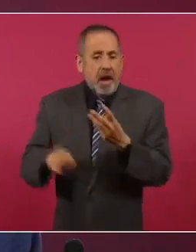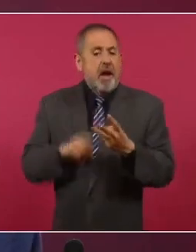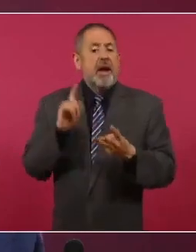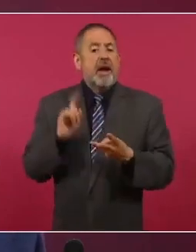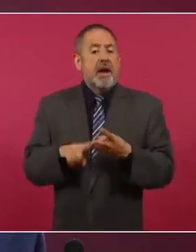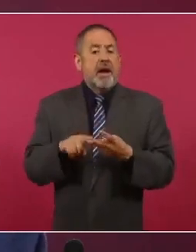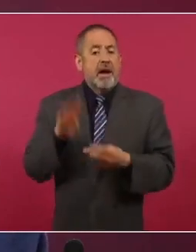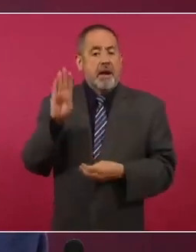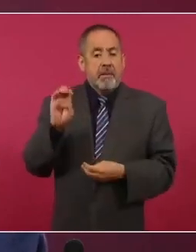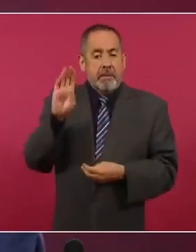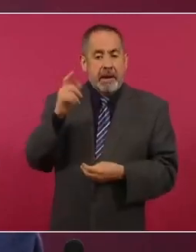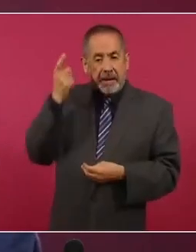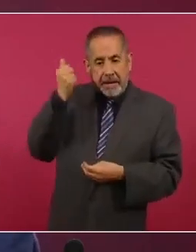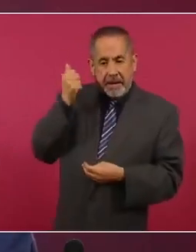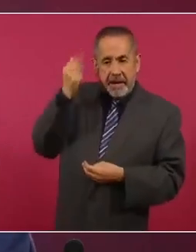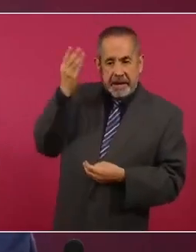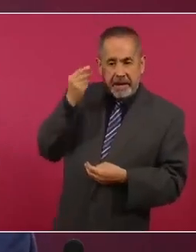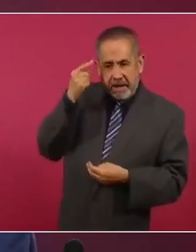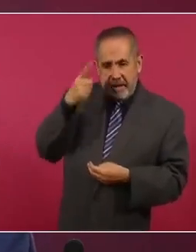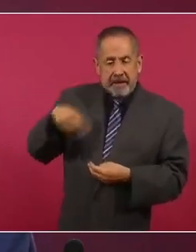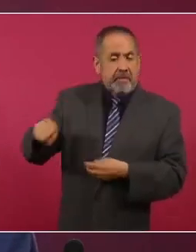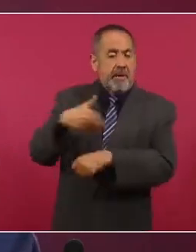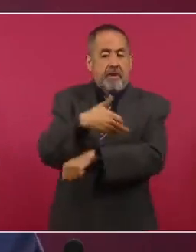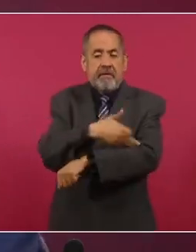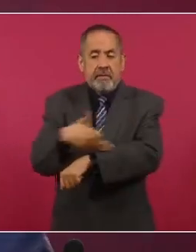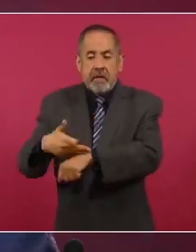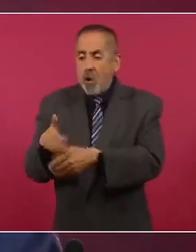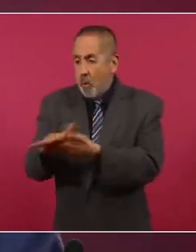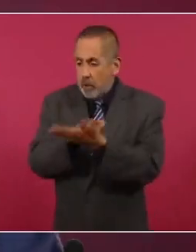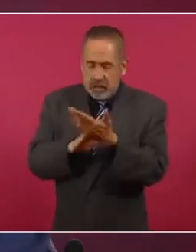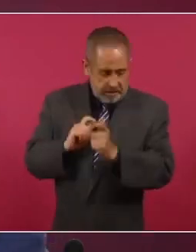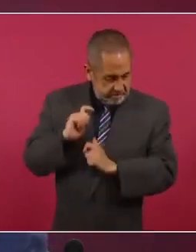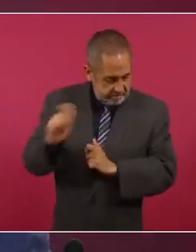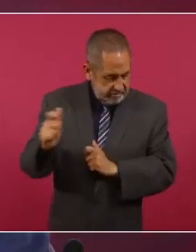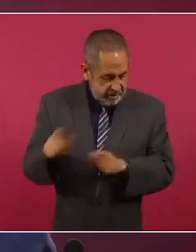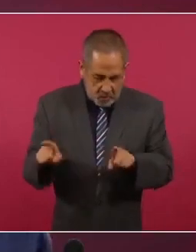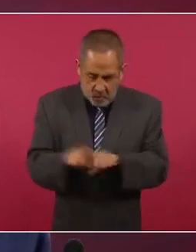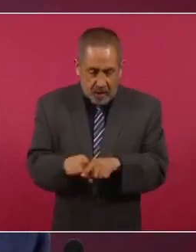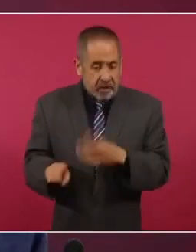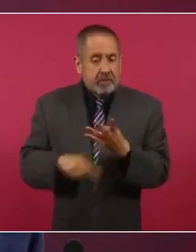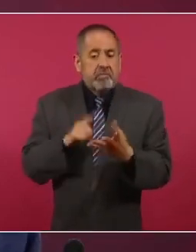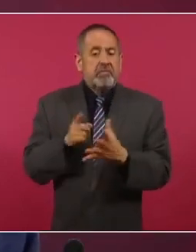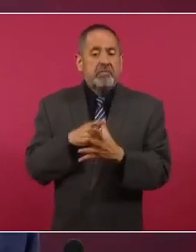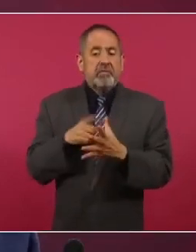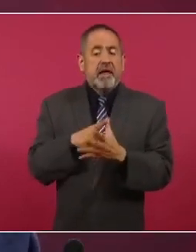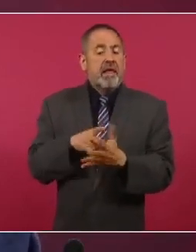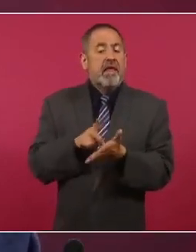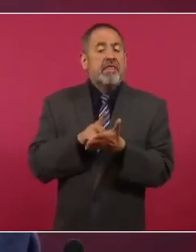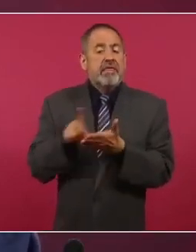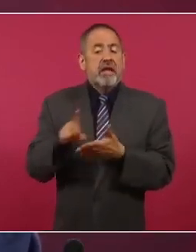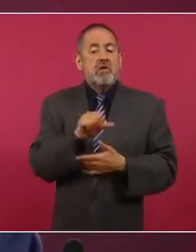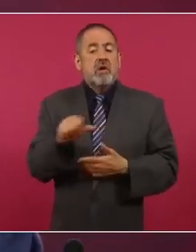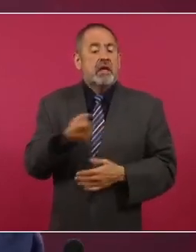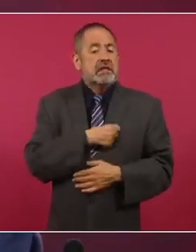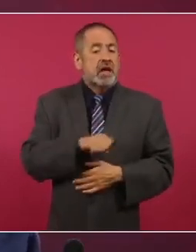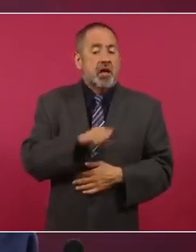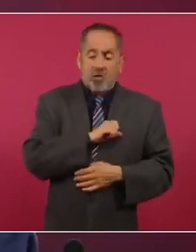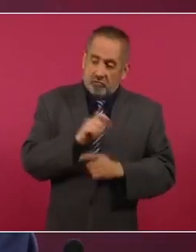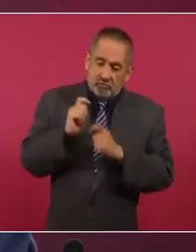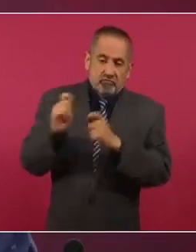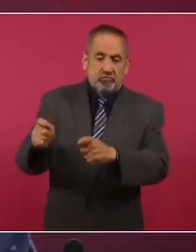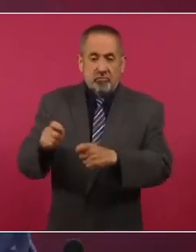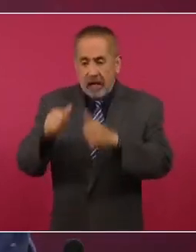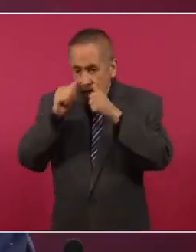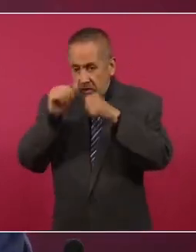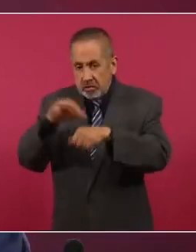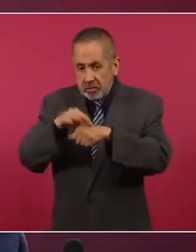las becas para estudiantes de familias humildes, lo mismo el derecho a la salud, atención